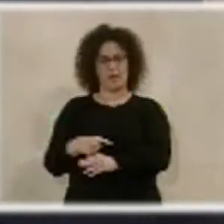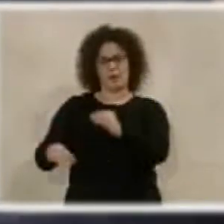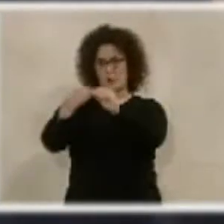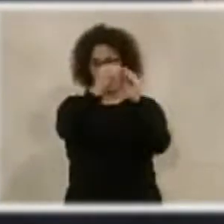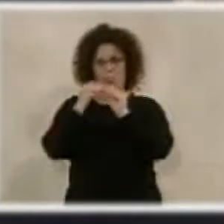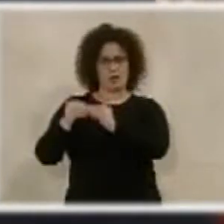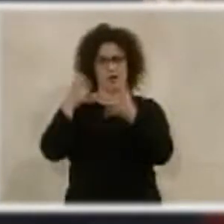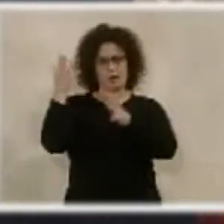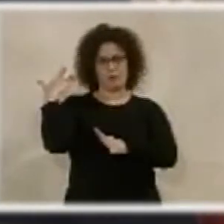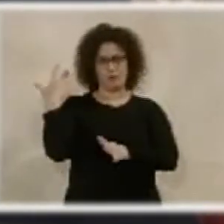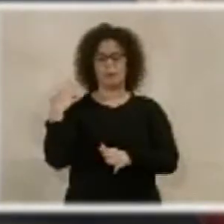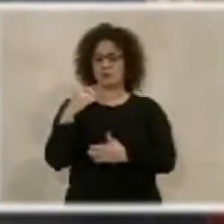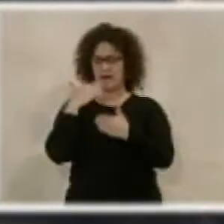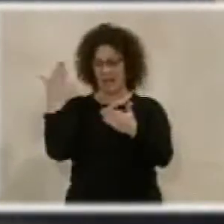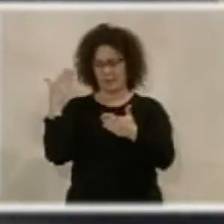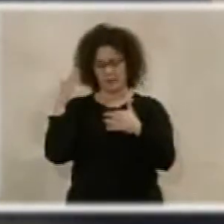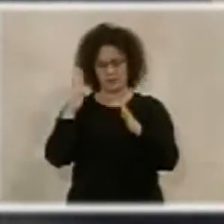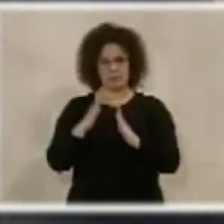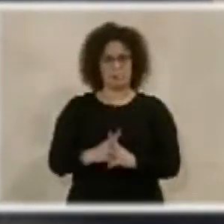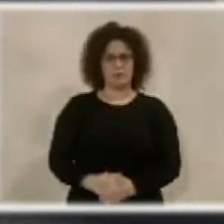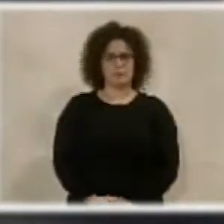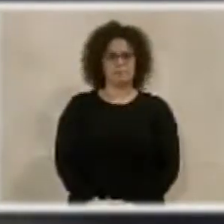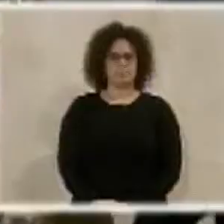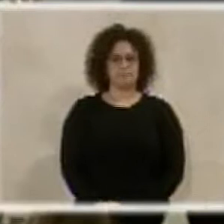unanimidad. Muchas gracias y a votar.